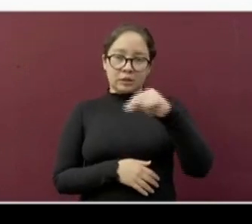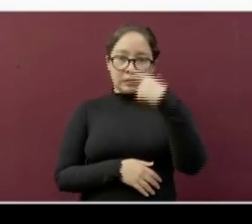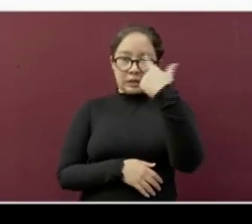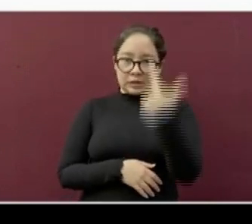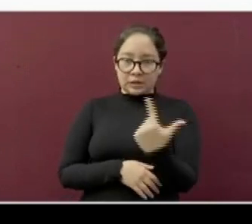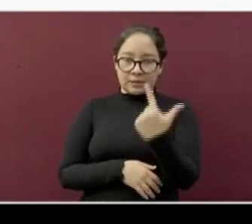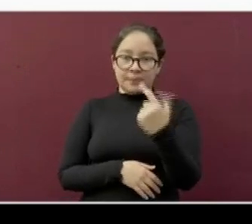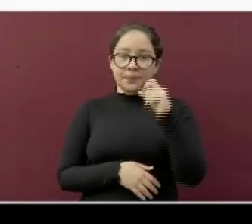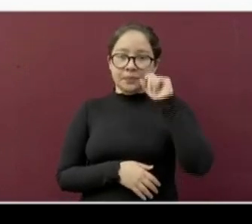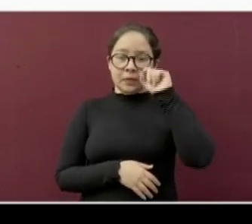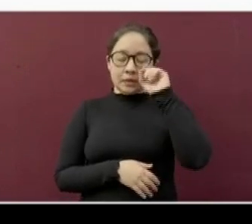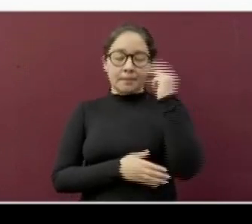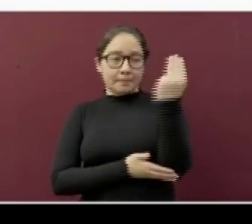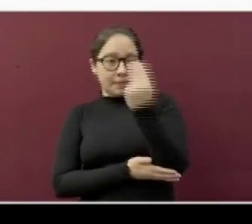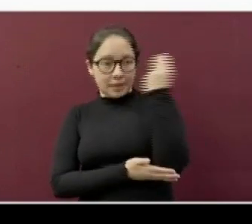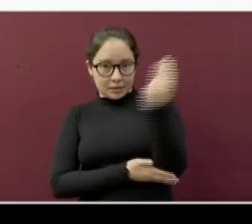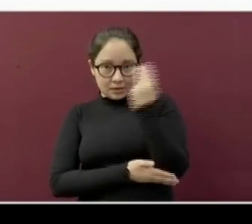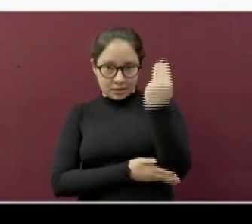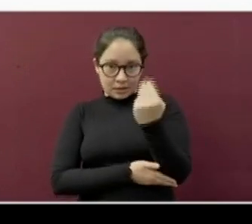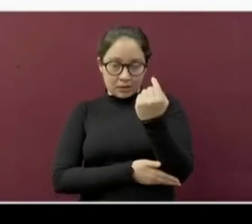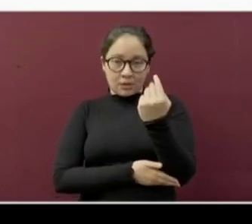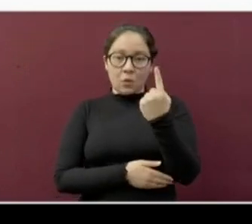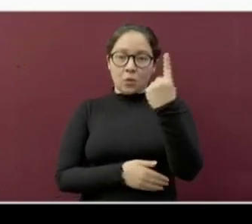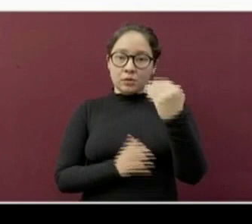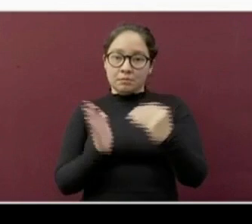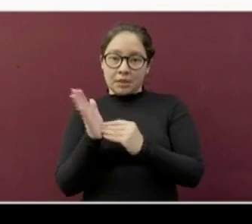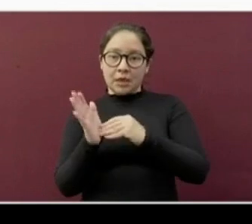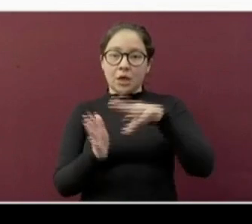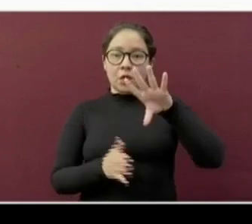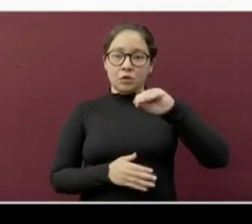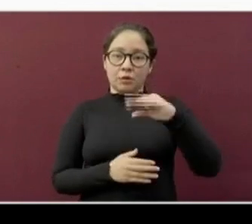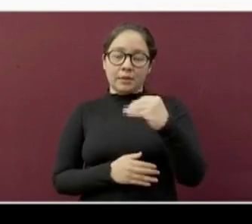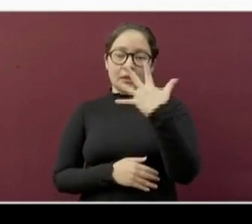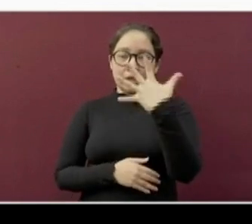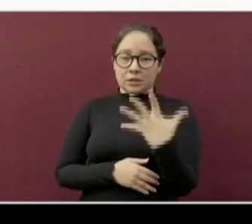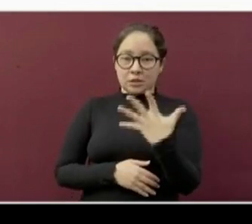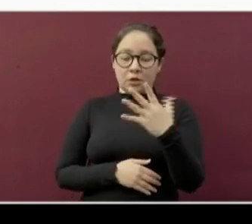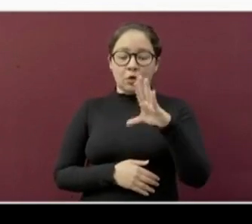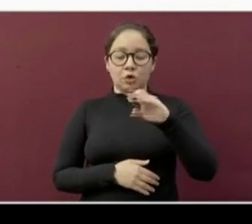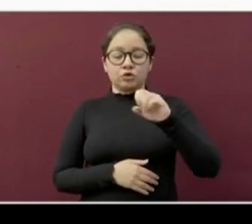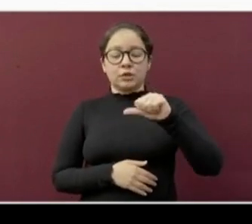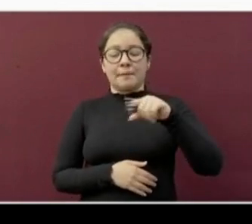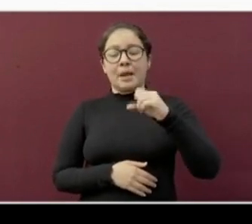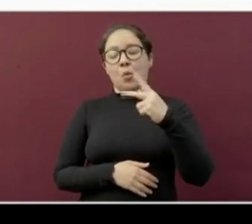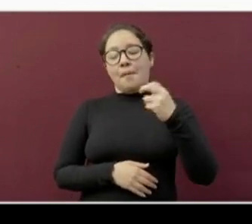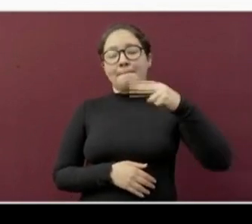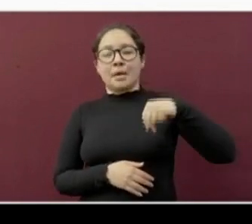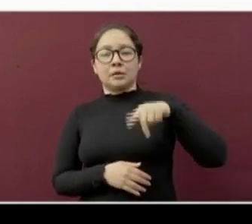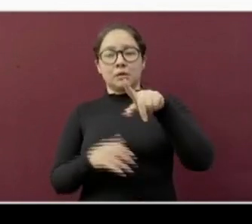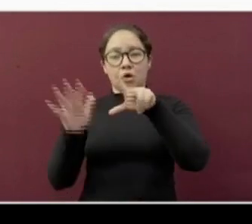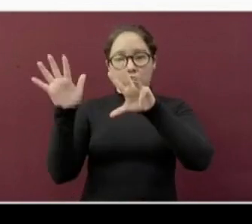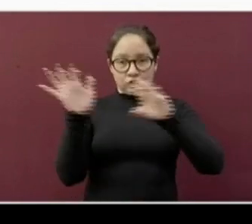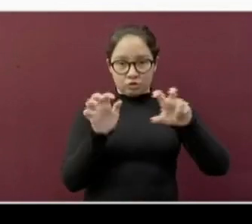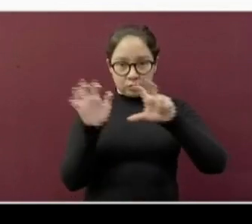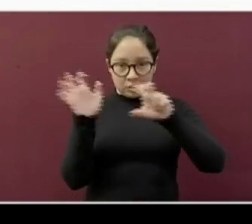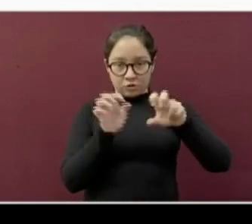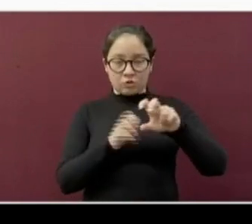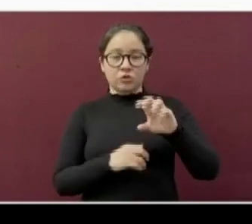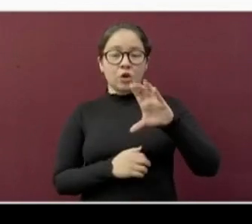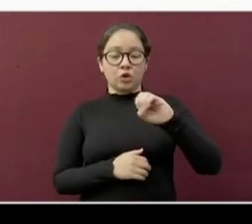casos. Minatitlán, 1095. Cozamaloapan, 800. Y